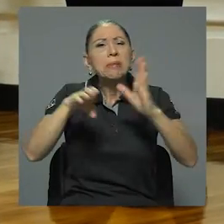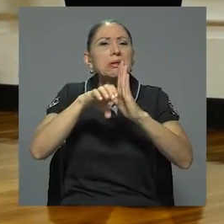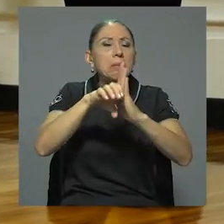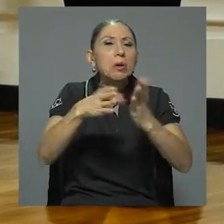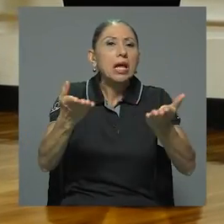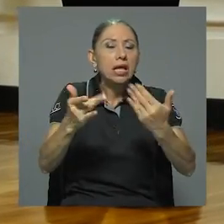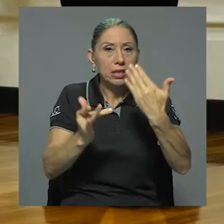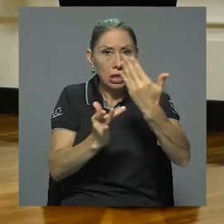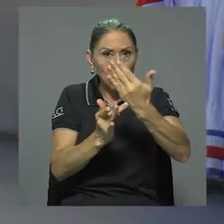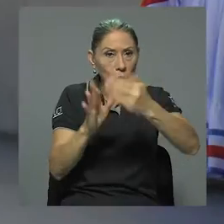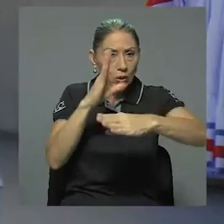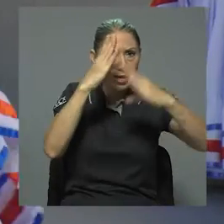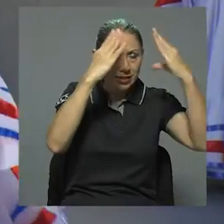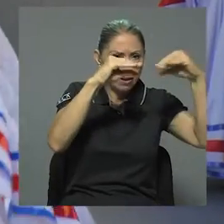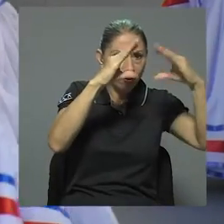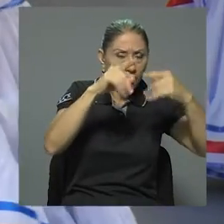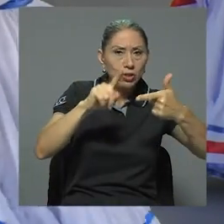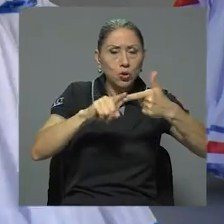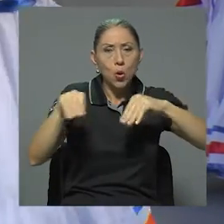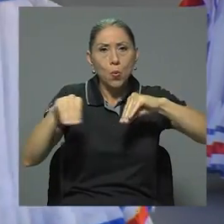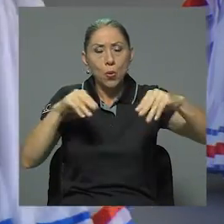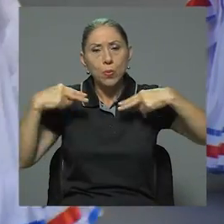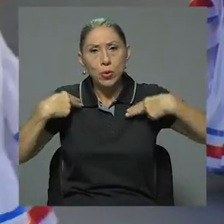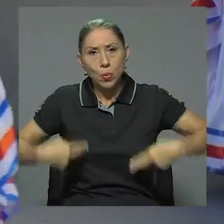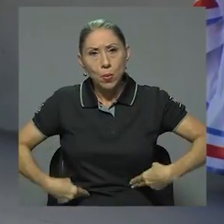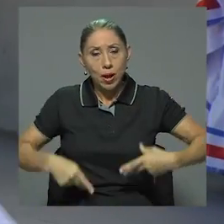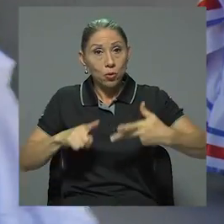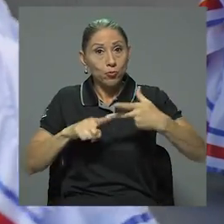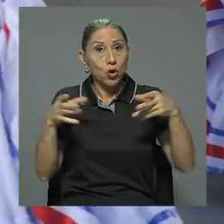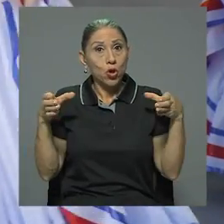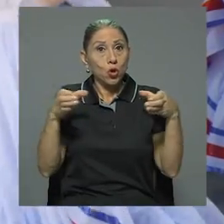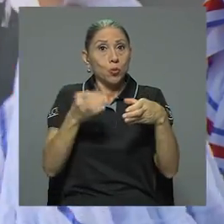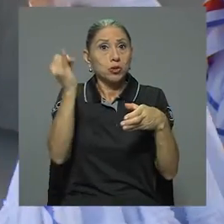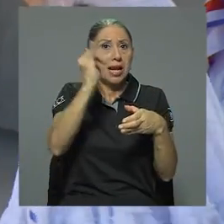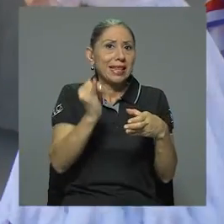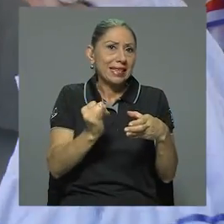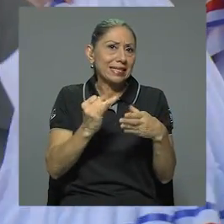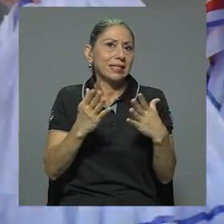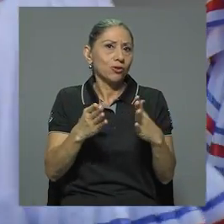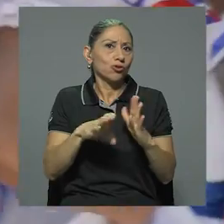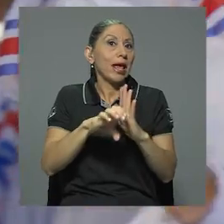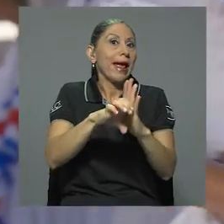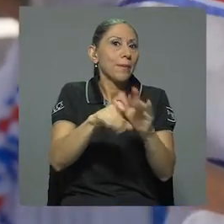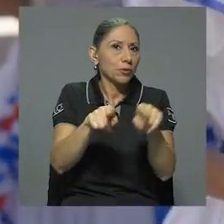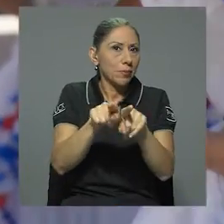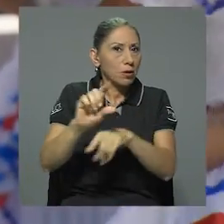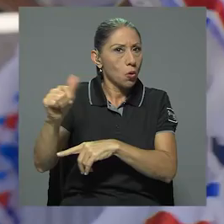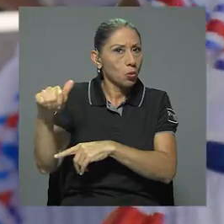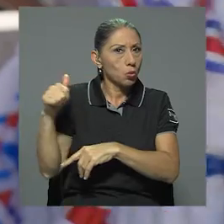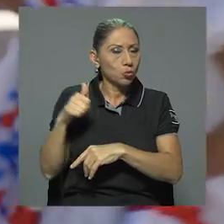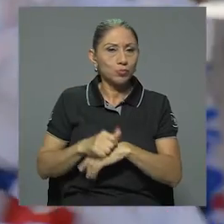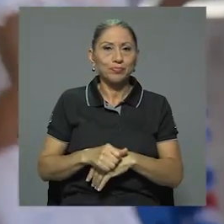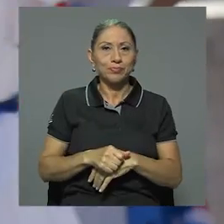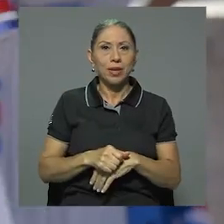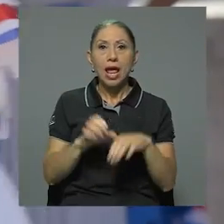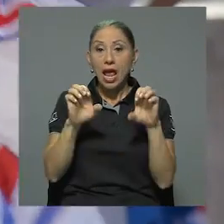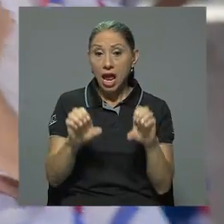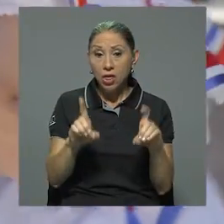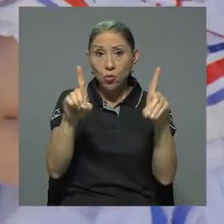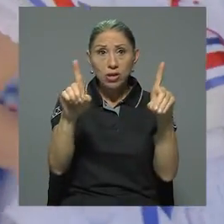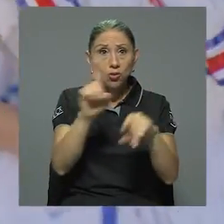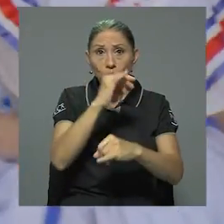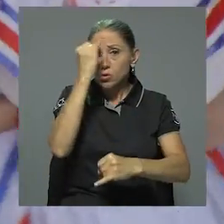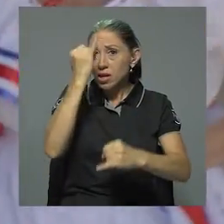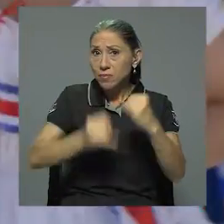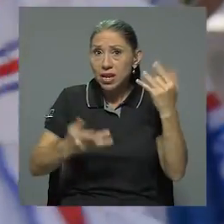Tecnologías de la Información, Movimiento Humano y grupos artísticos, por citar algunos. La educación no termina cuando se